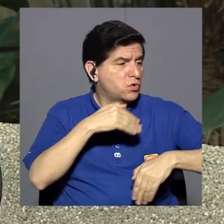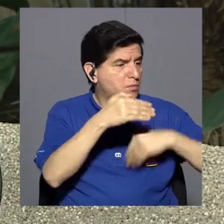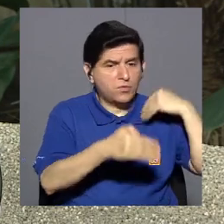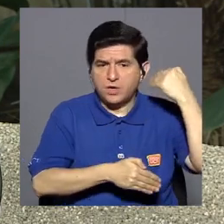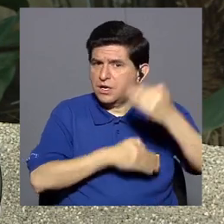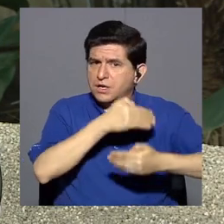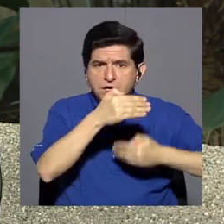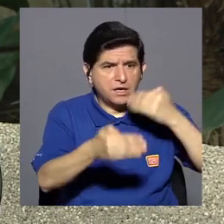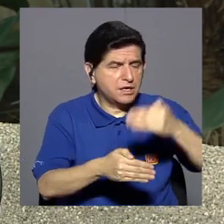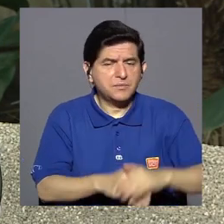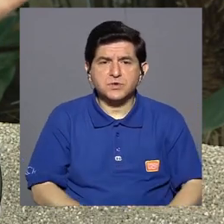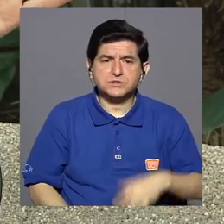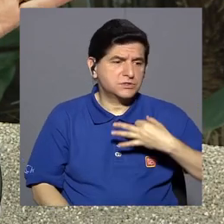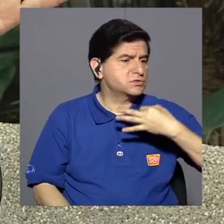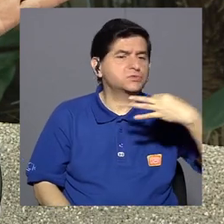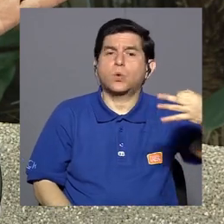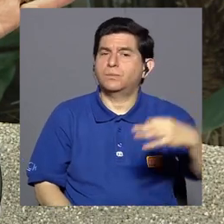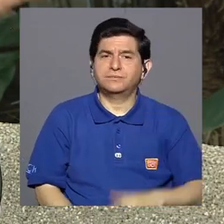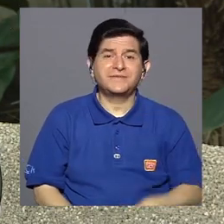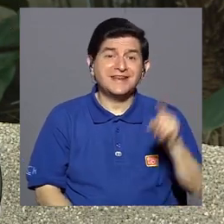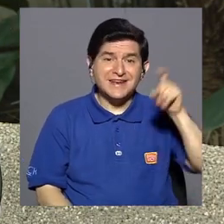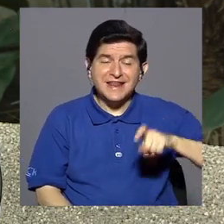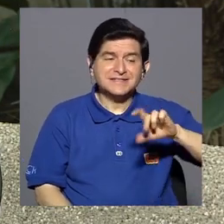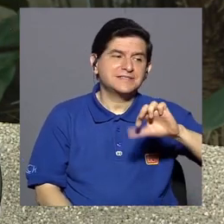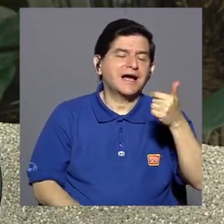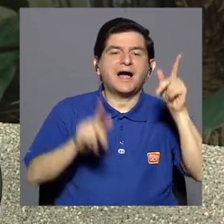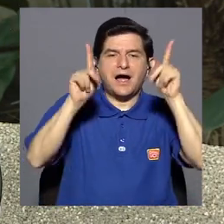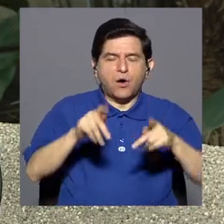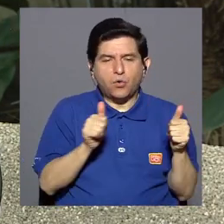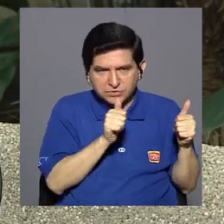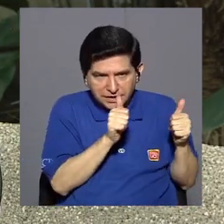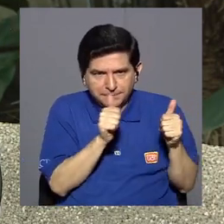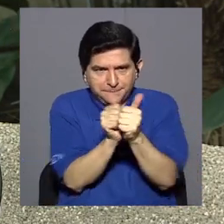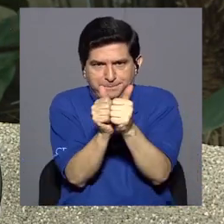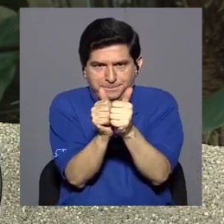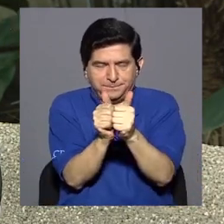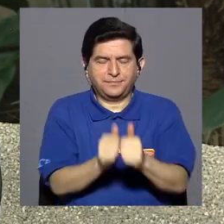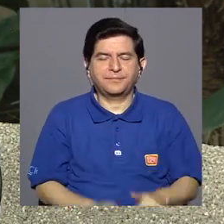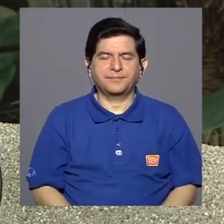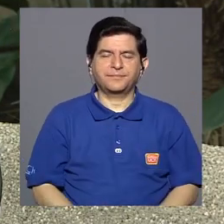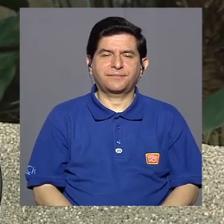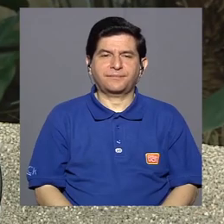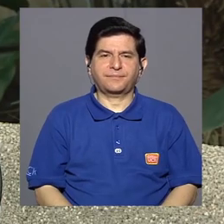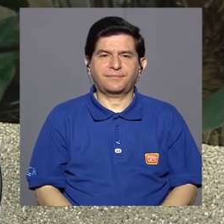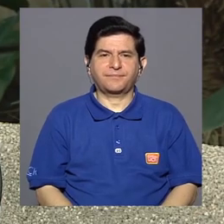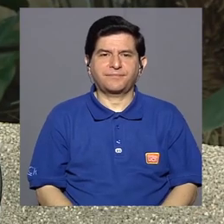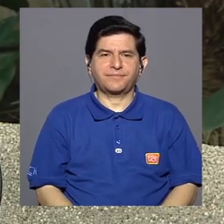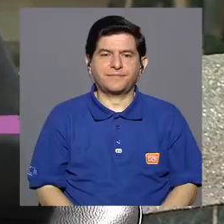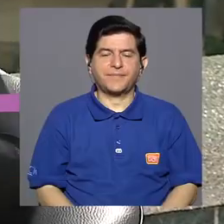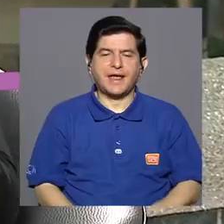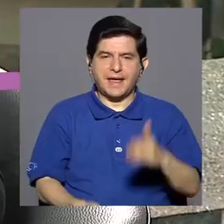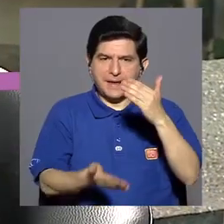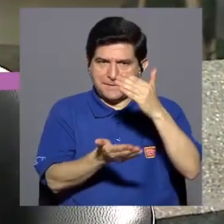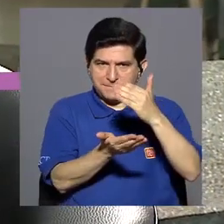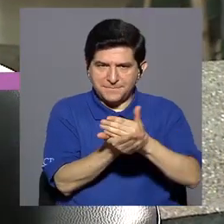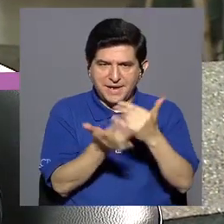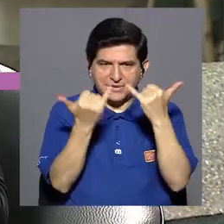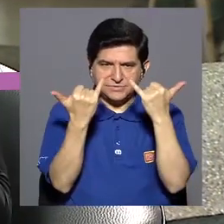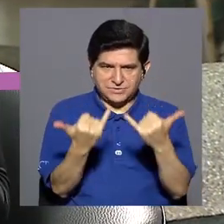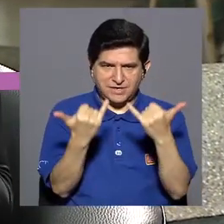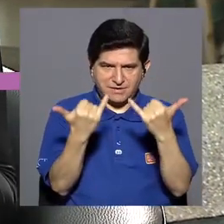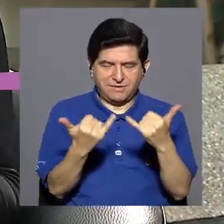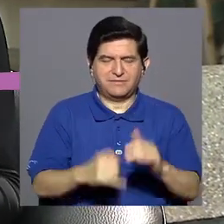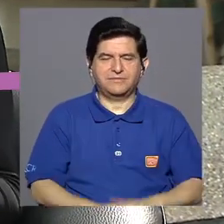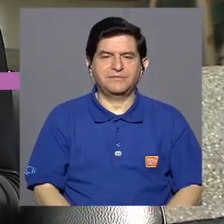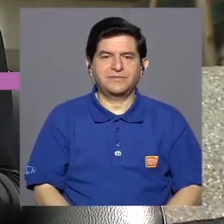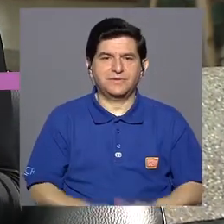podrían gestionar su cotidianidad. O sea, necesitan a otro ser humano o a su familia para vivir. Ok, bueno, es momento de hacer